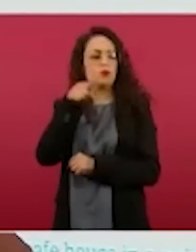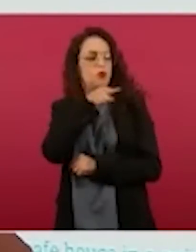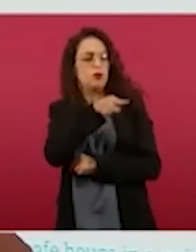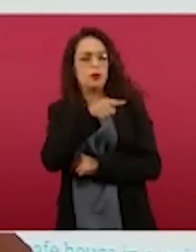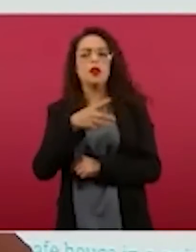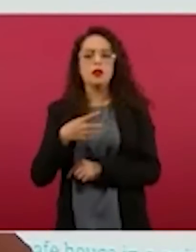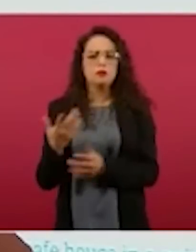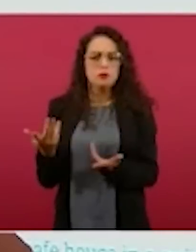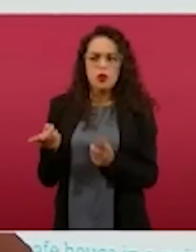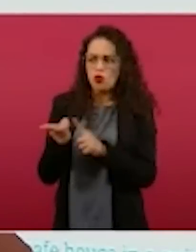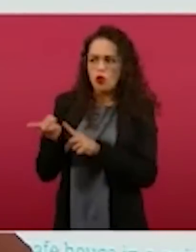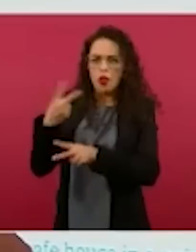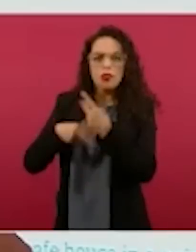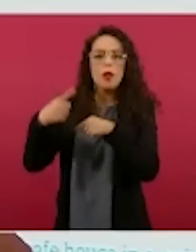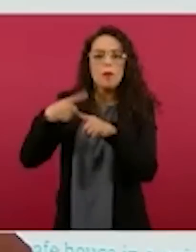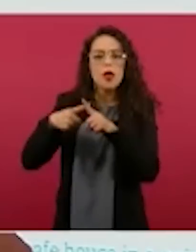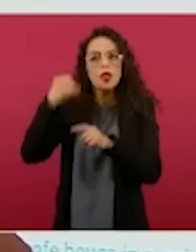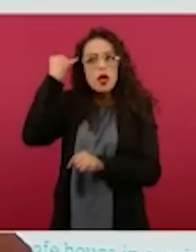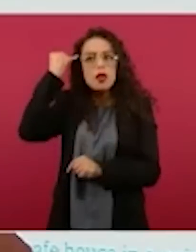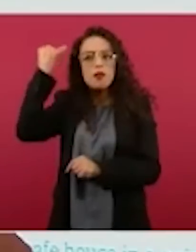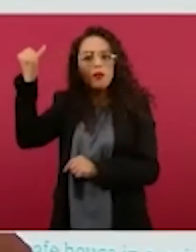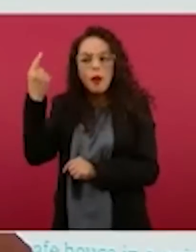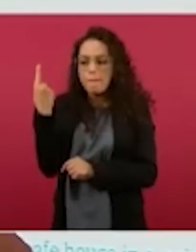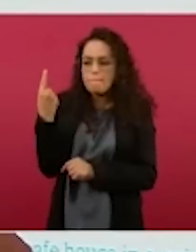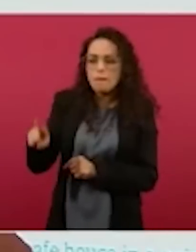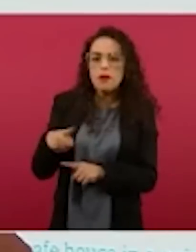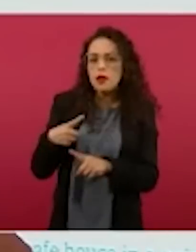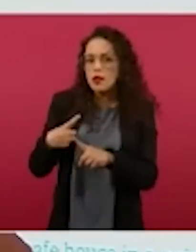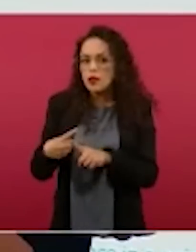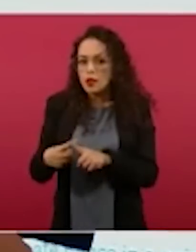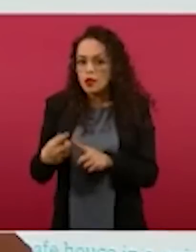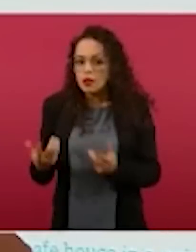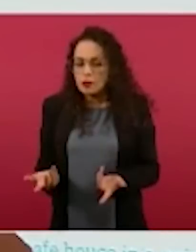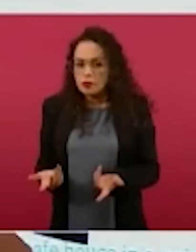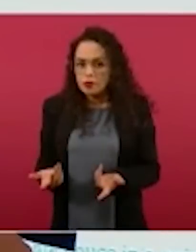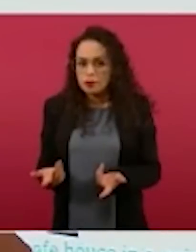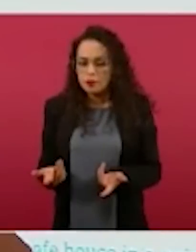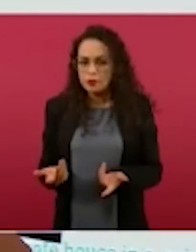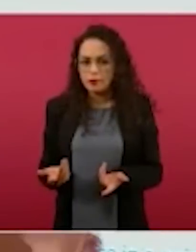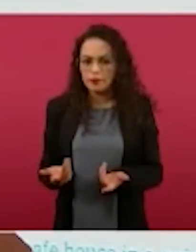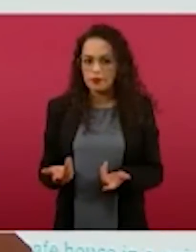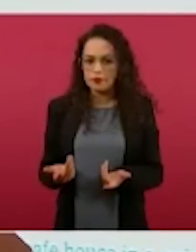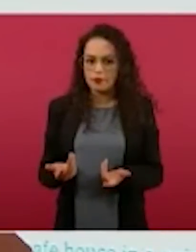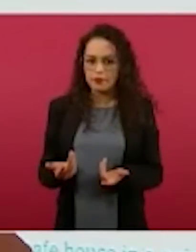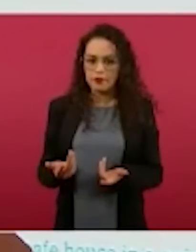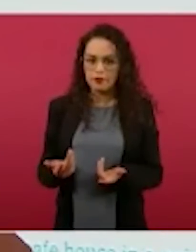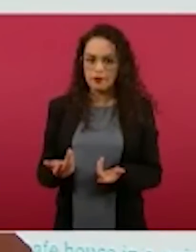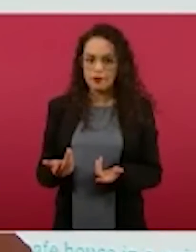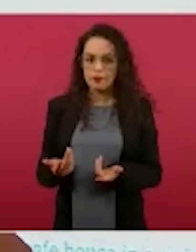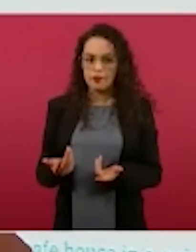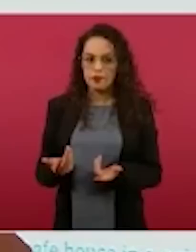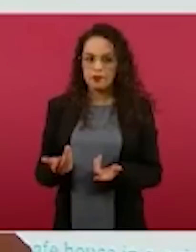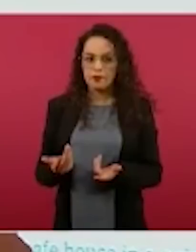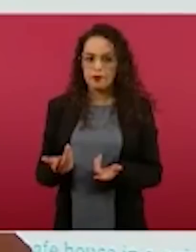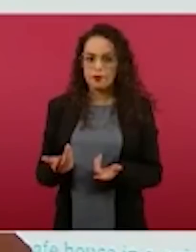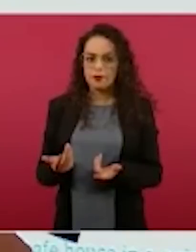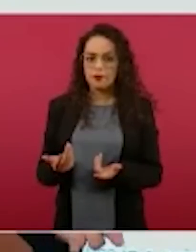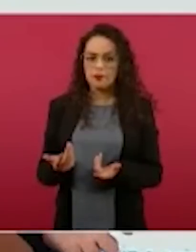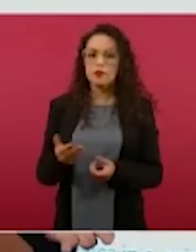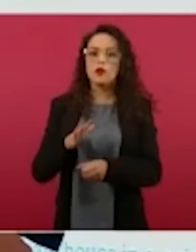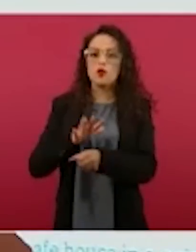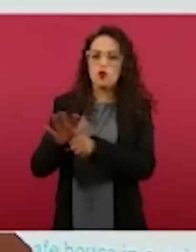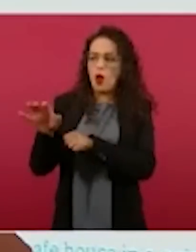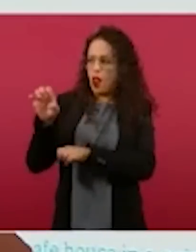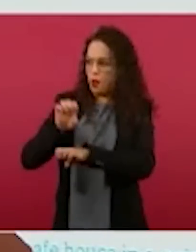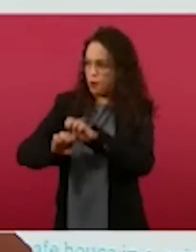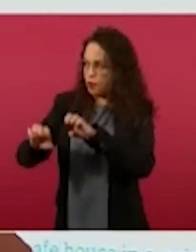¿De dónde surgió, qué agencia, quiénes fueron los